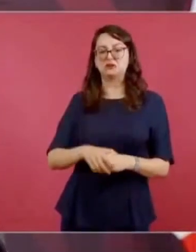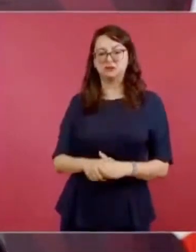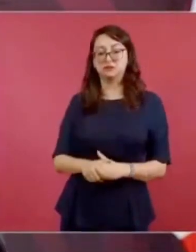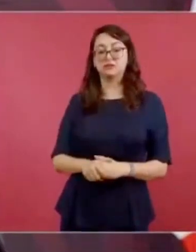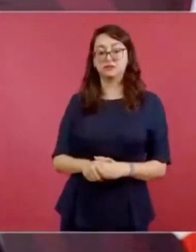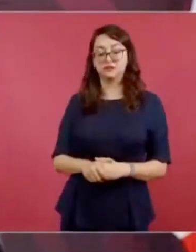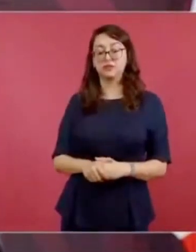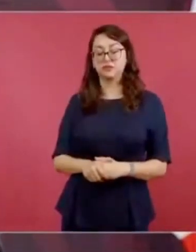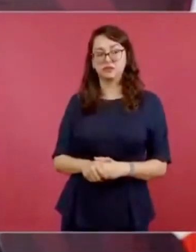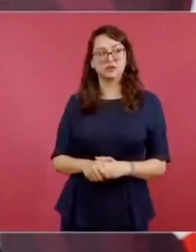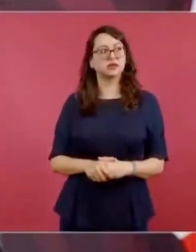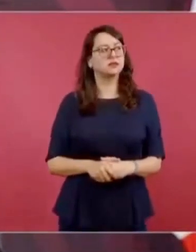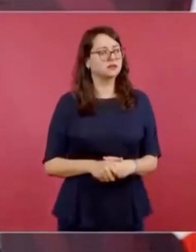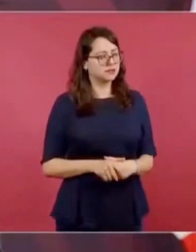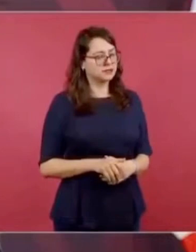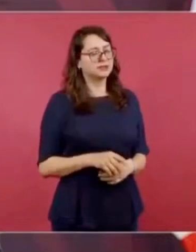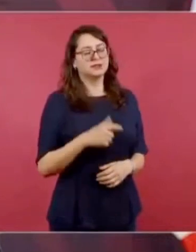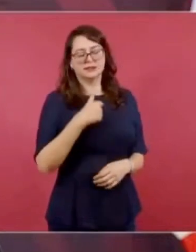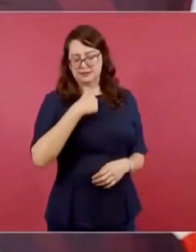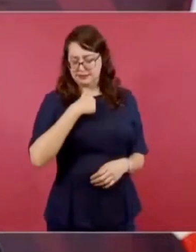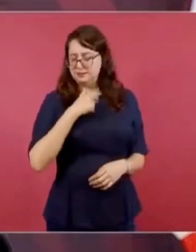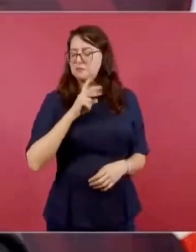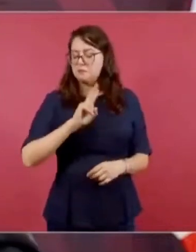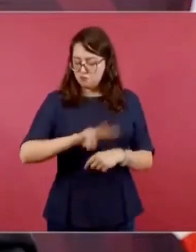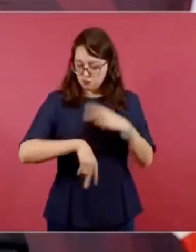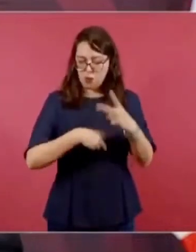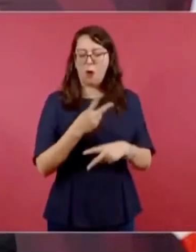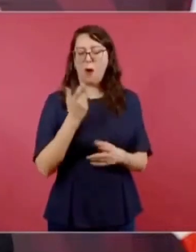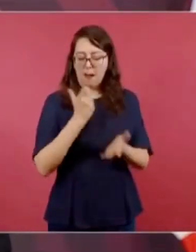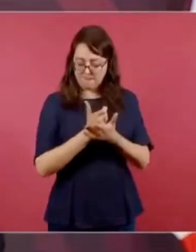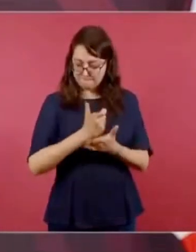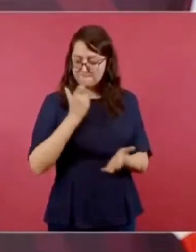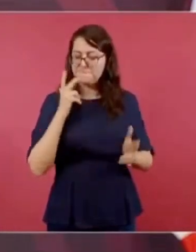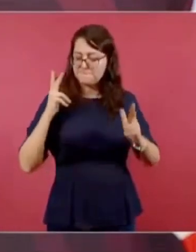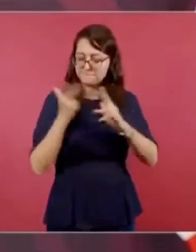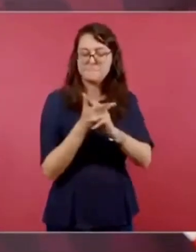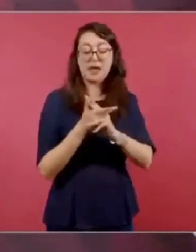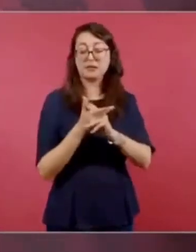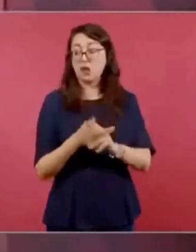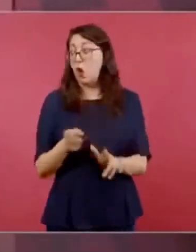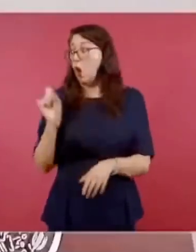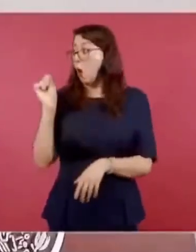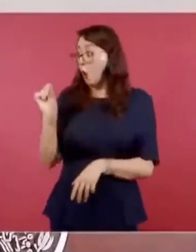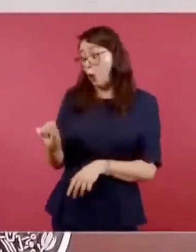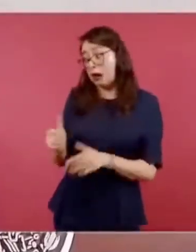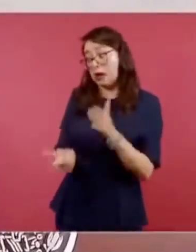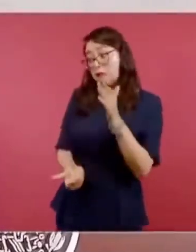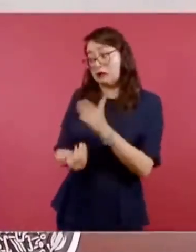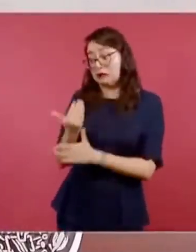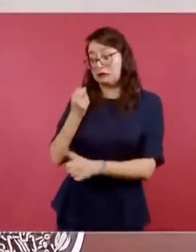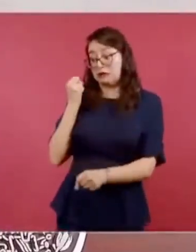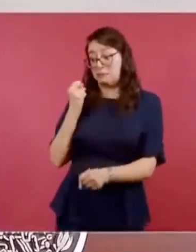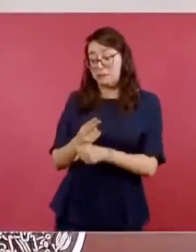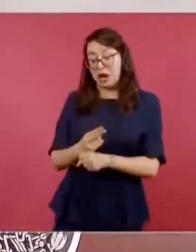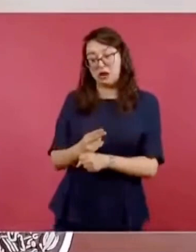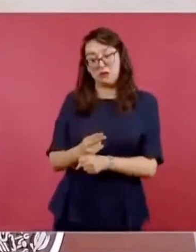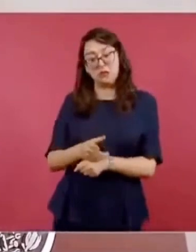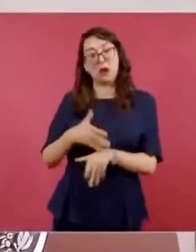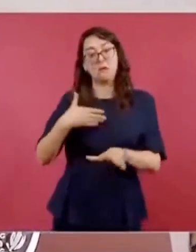hijo, lo tengo que matar. Hoy temprano se los llevó a pie hasta el Panteón.